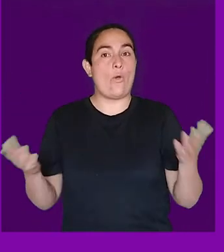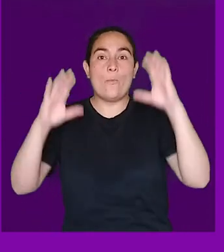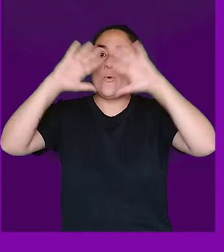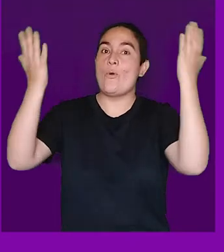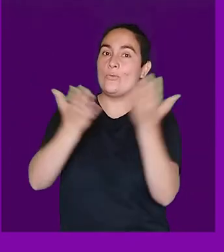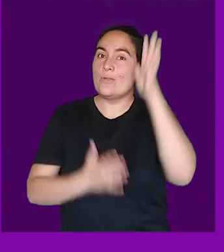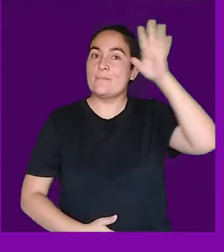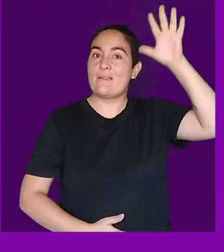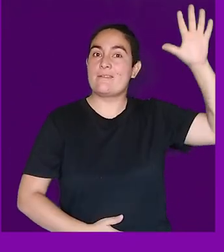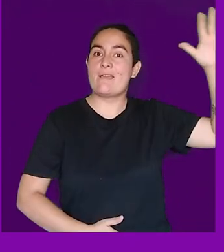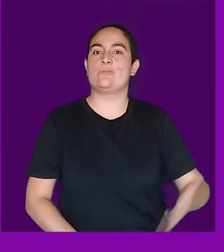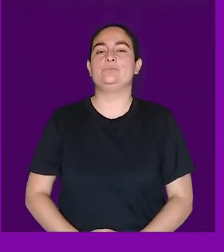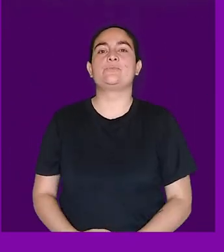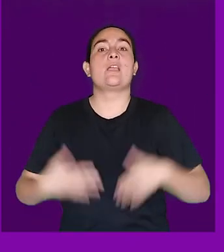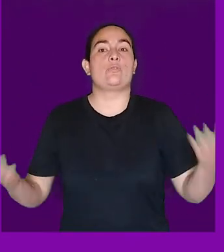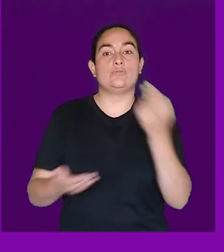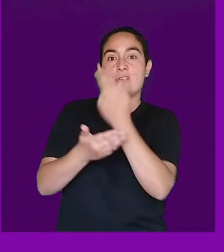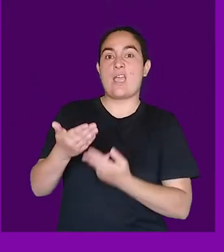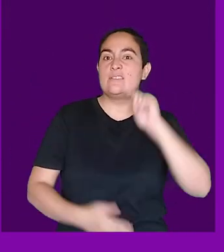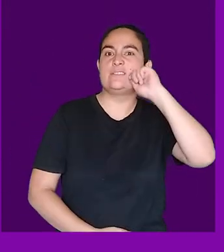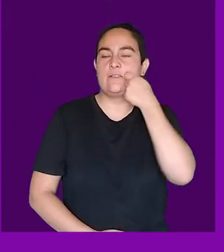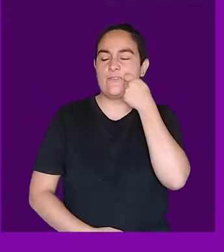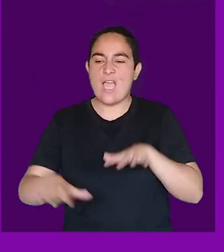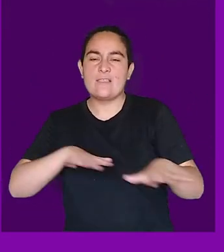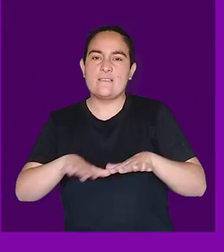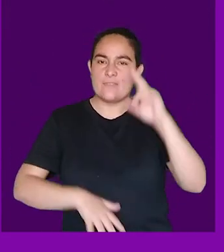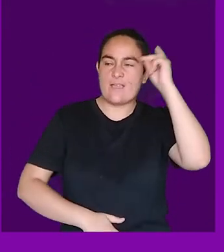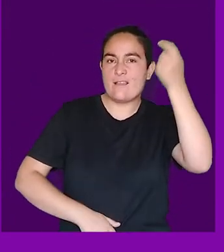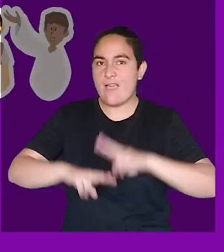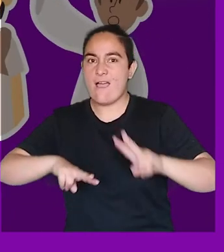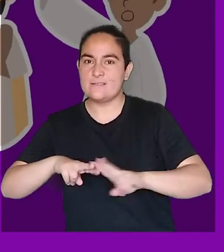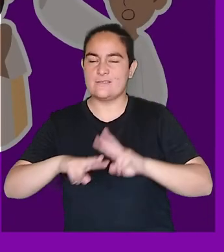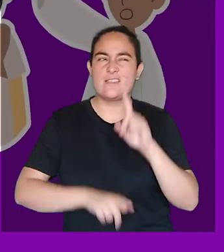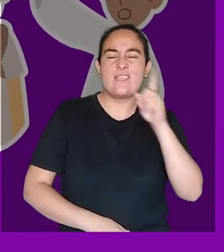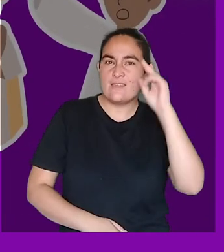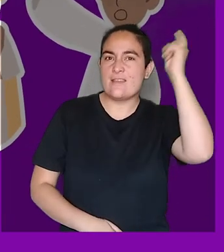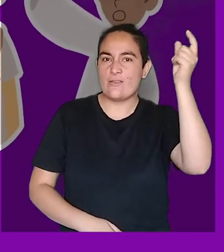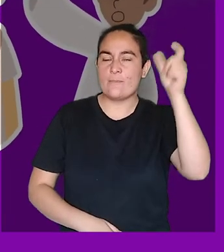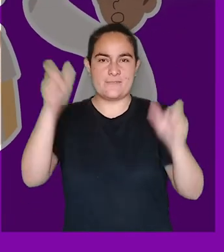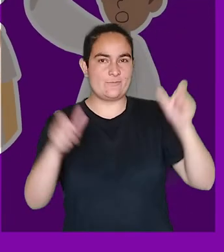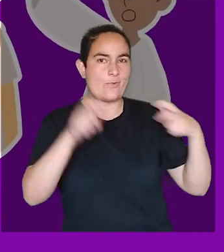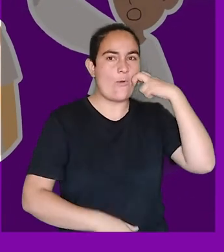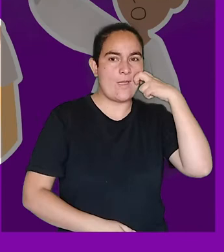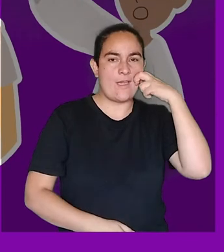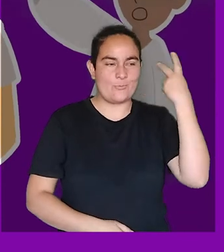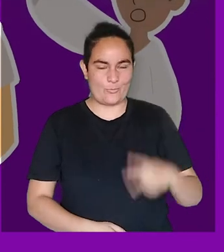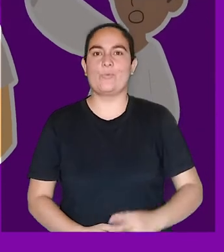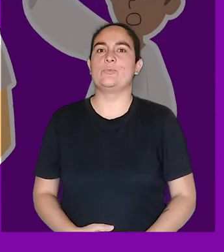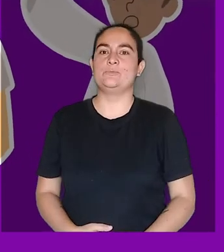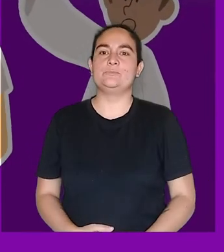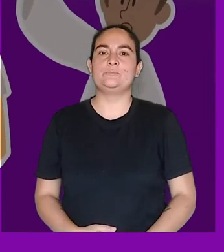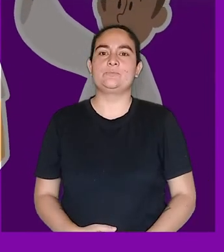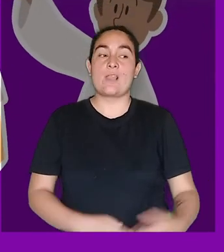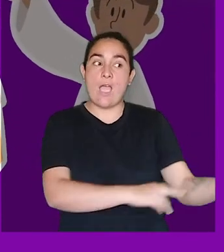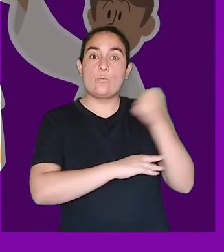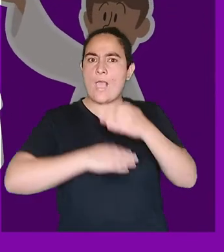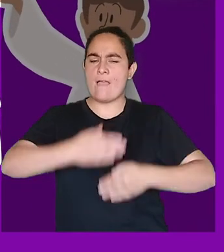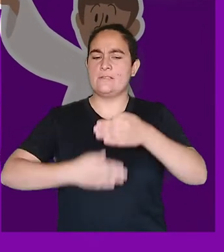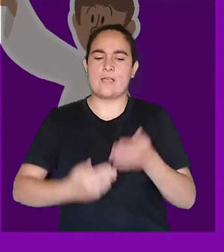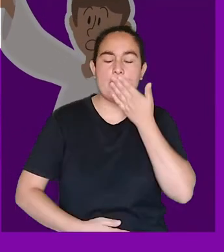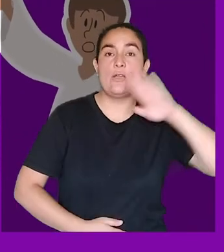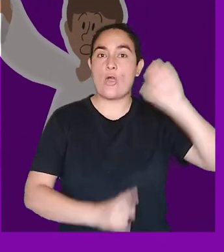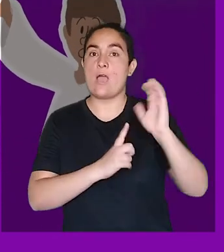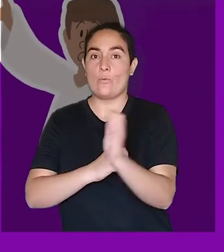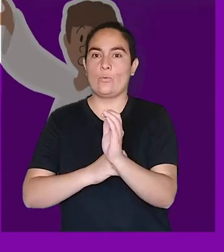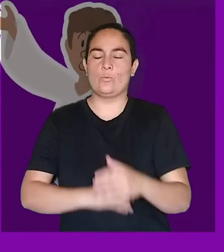o bien de su imaginario. De este modo, el arte es una actividad propiamente humana, enriquece la cultura y